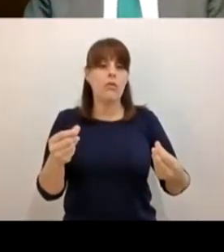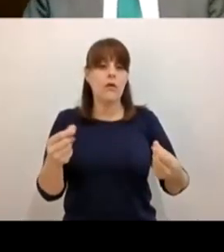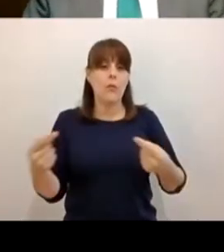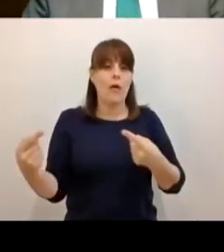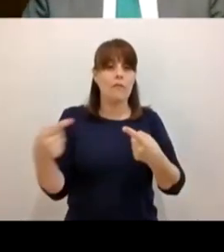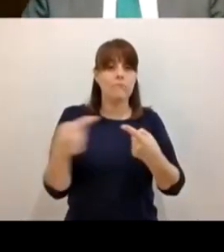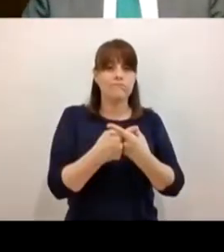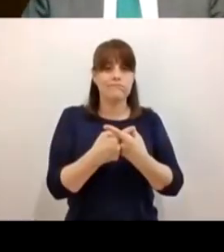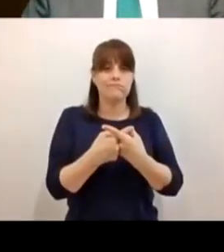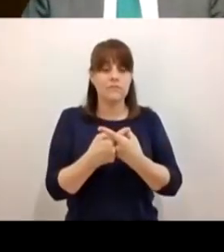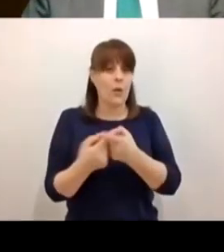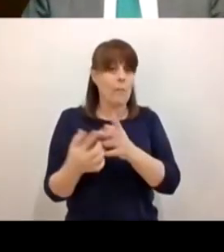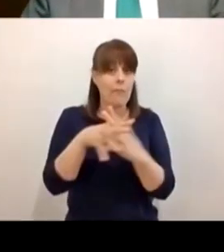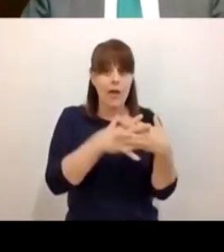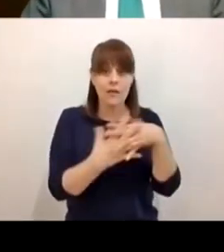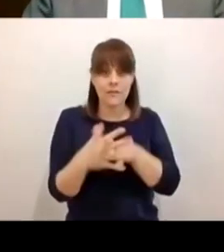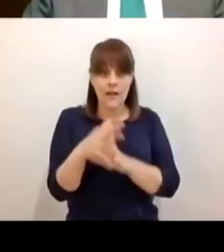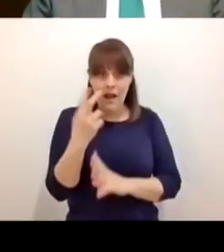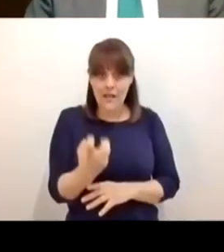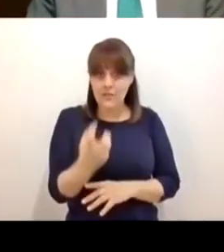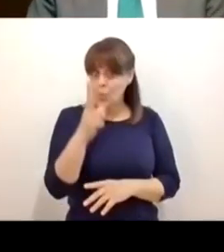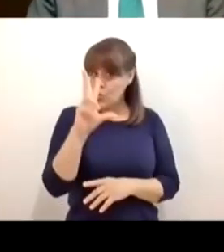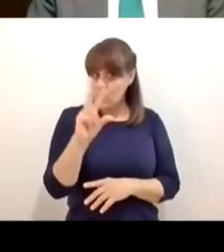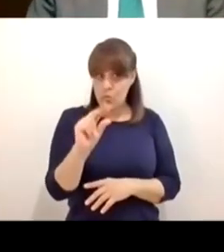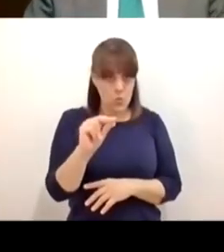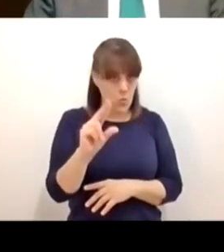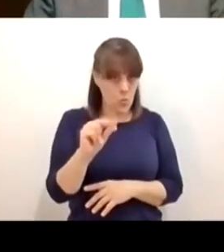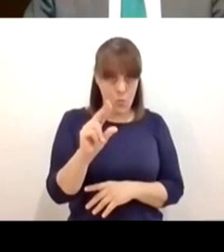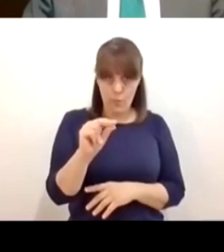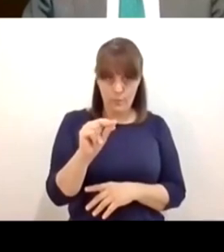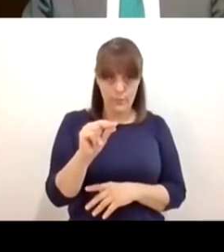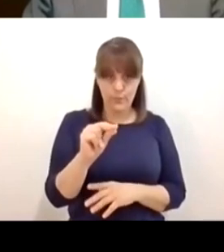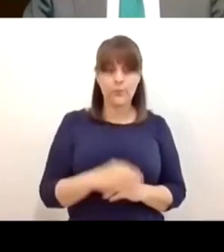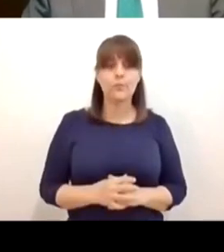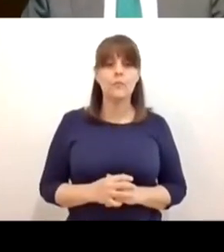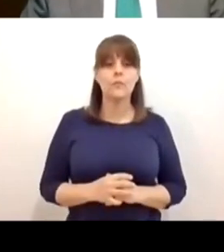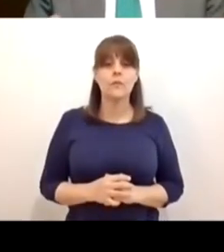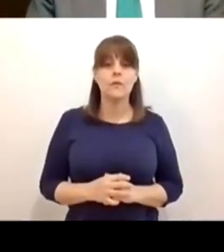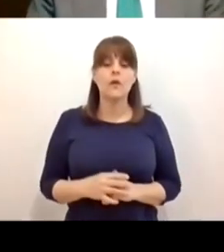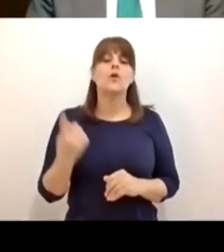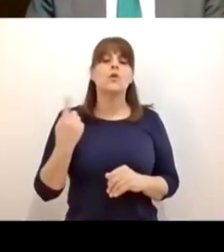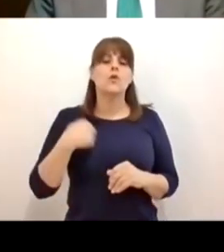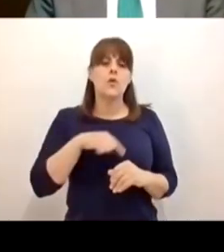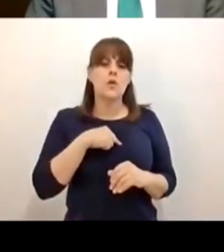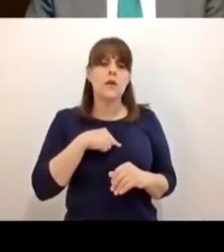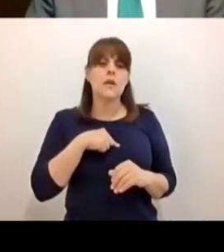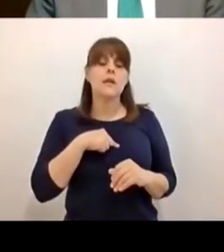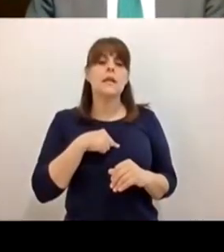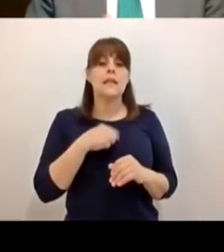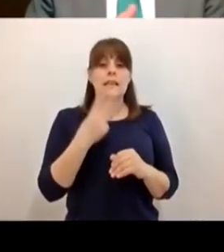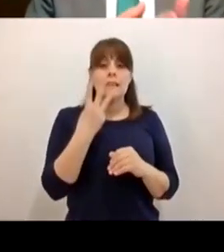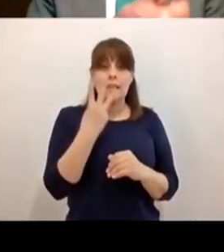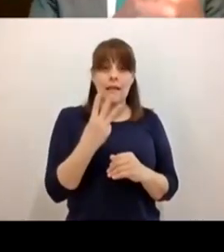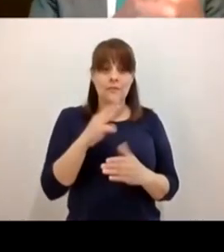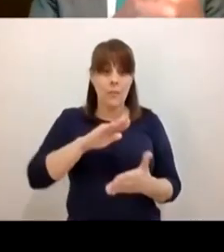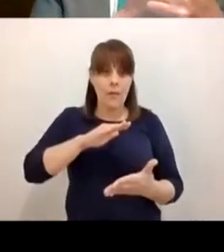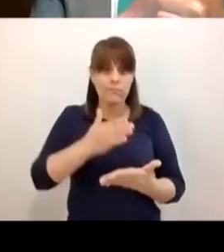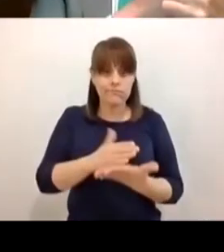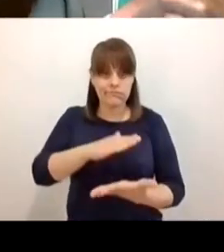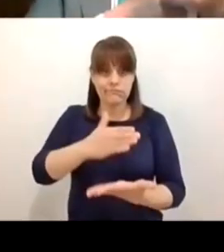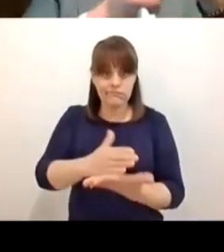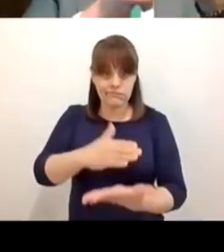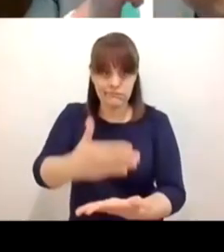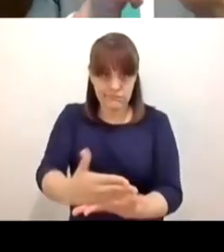mezclemos sustancias que trabajemos con ello vamos a tener tres filtros el filtro familiar